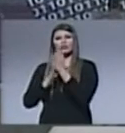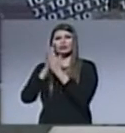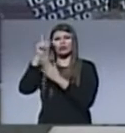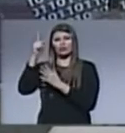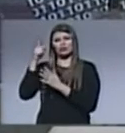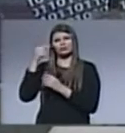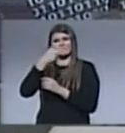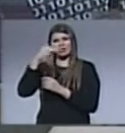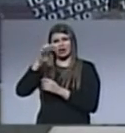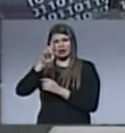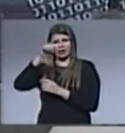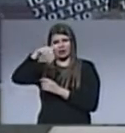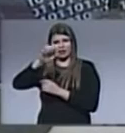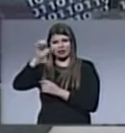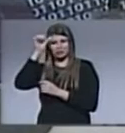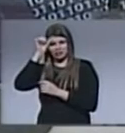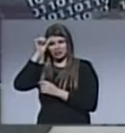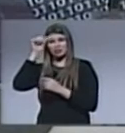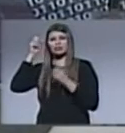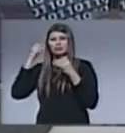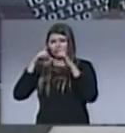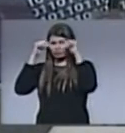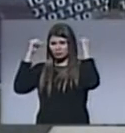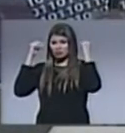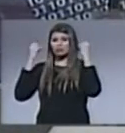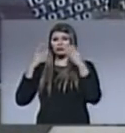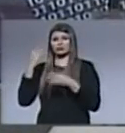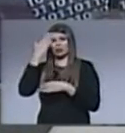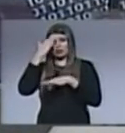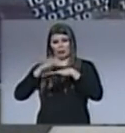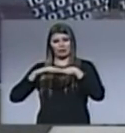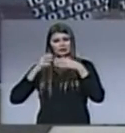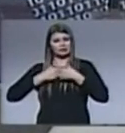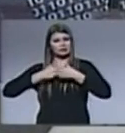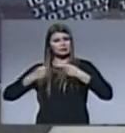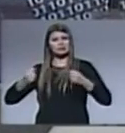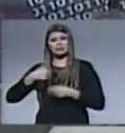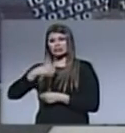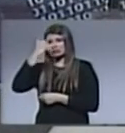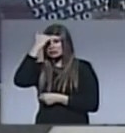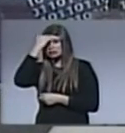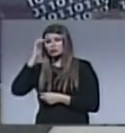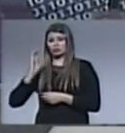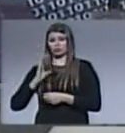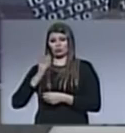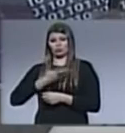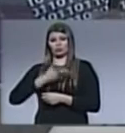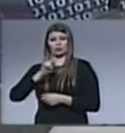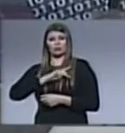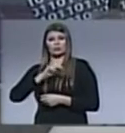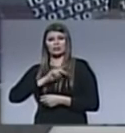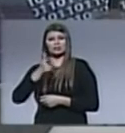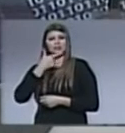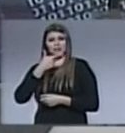griego Hermes. ¿Y qué hizo Pablo? Se rascó la ropa y dijo nosotros somos simples